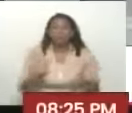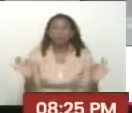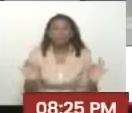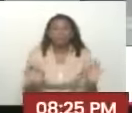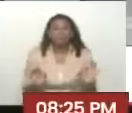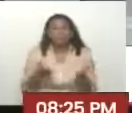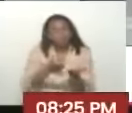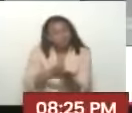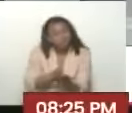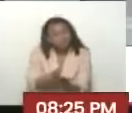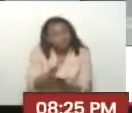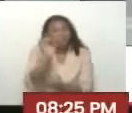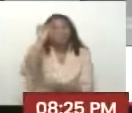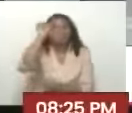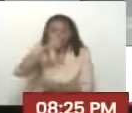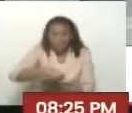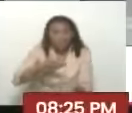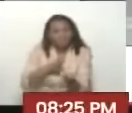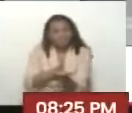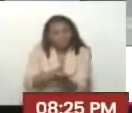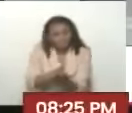en el camino Correcto Muchachas